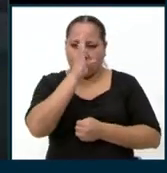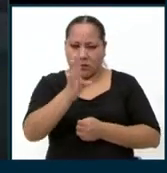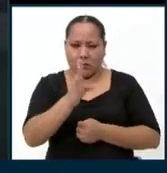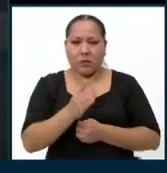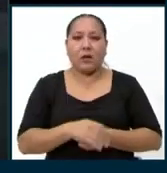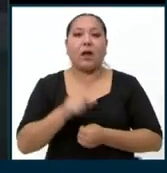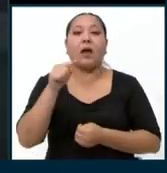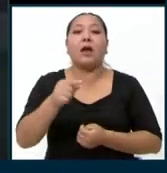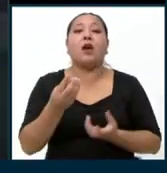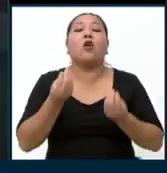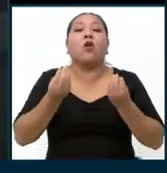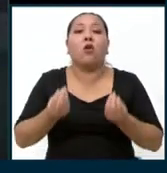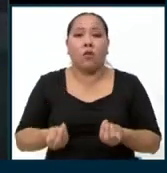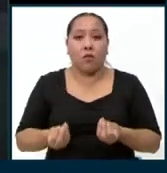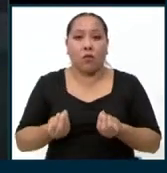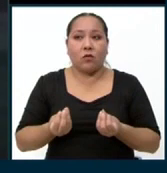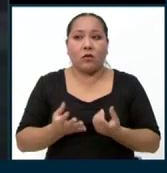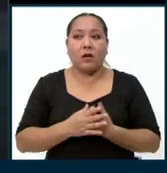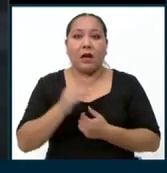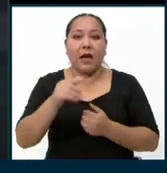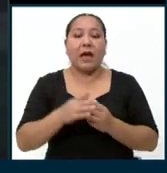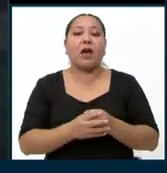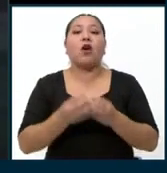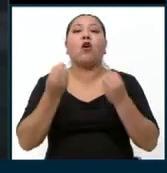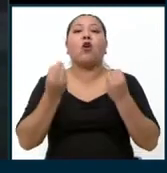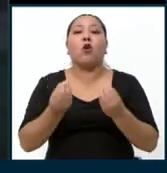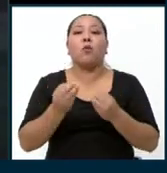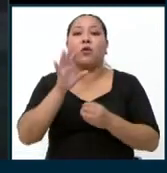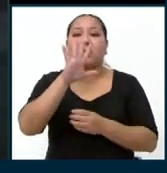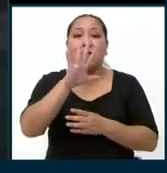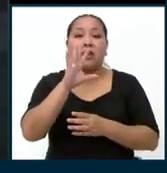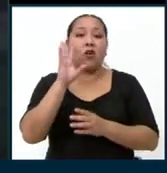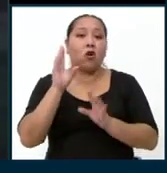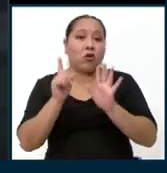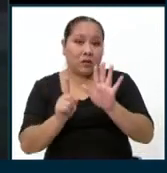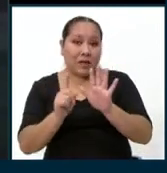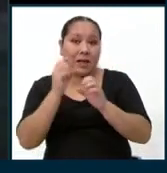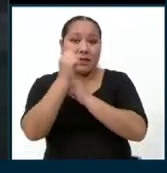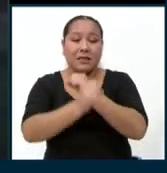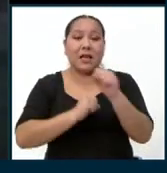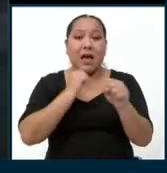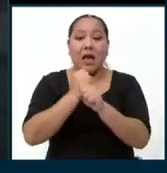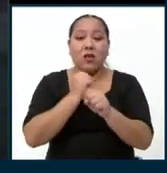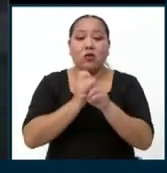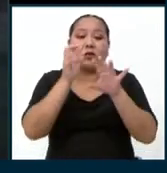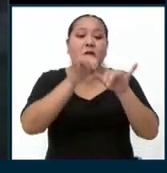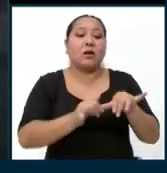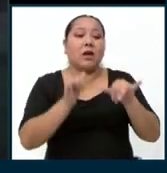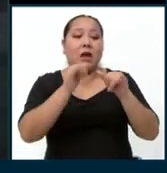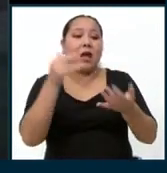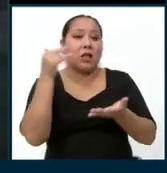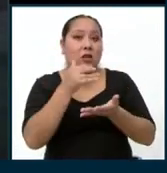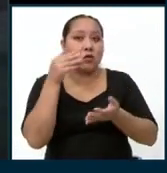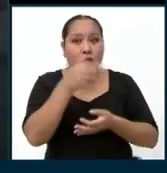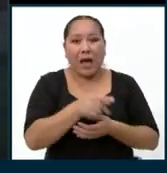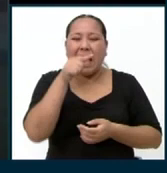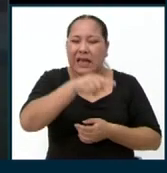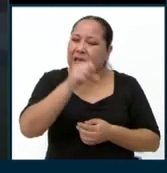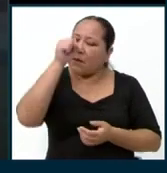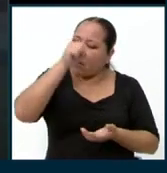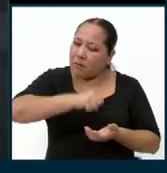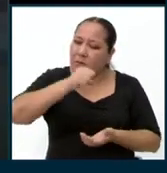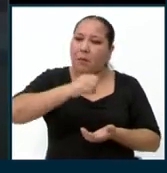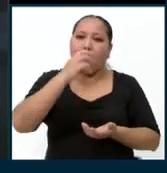es en el desempeño de los cinco o seis años de estudios universitarios. Asimismo, también haría